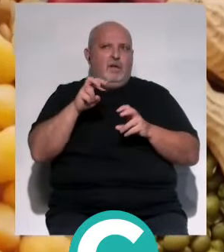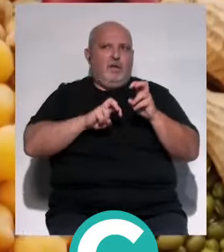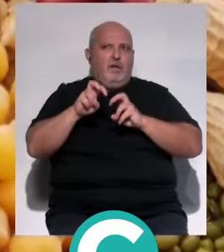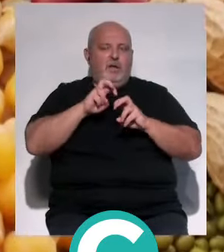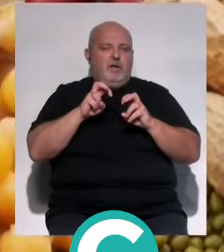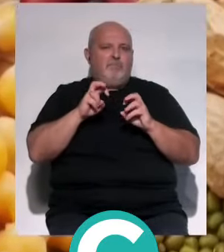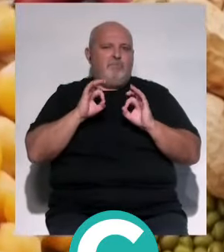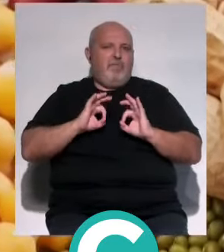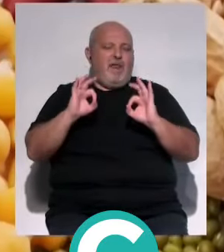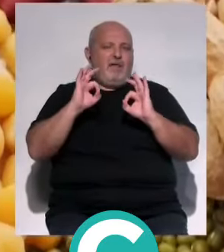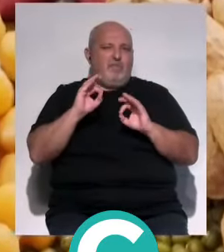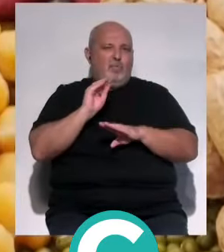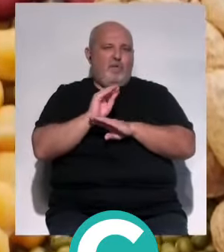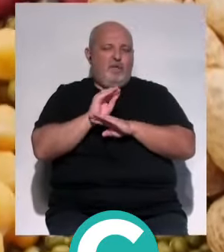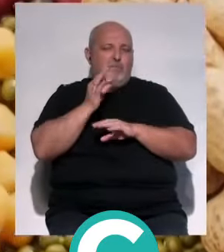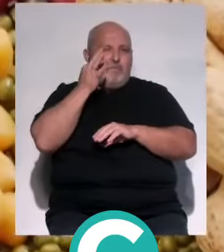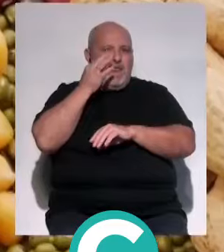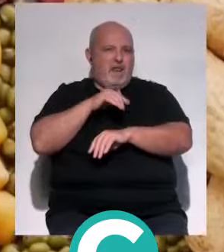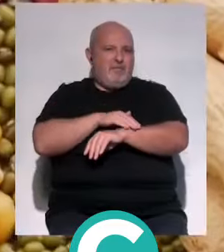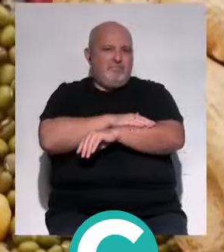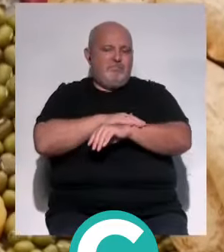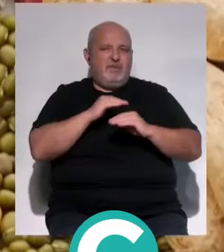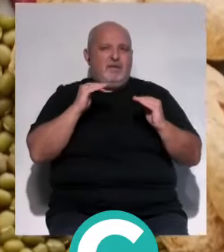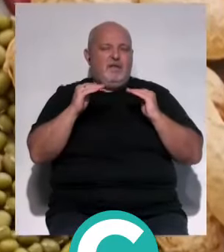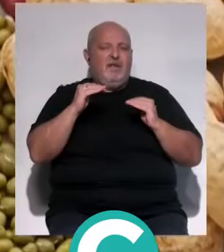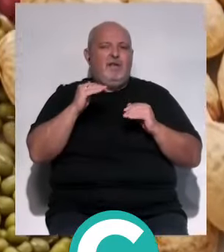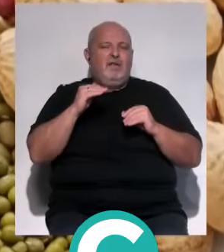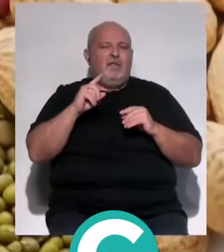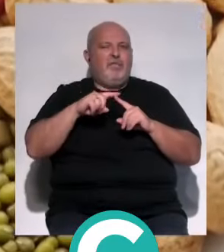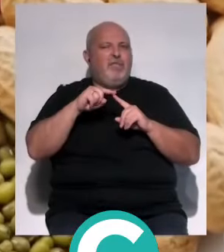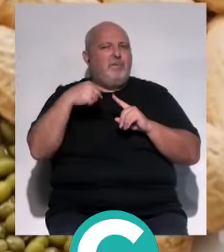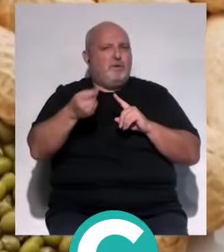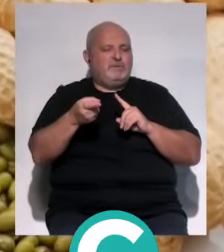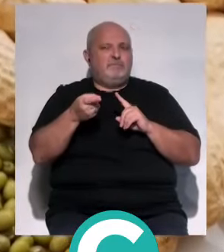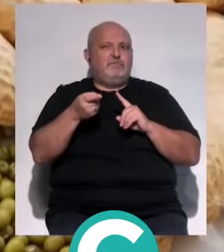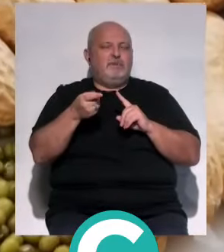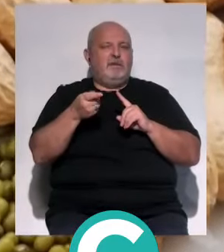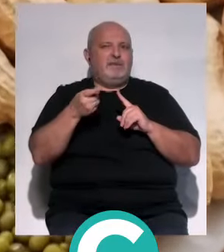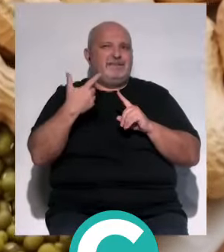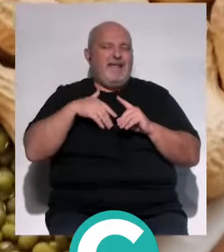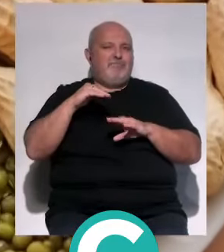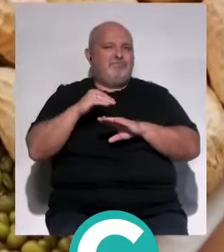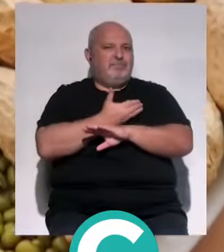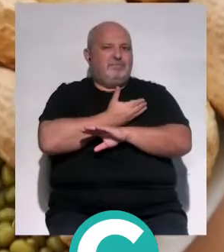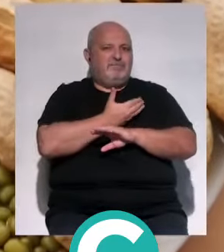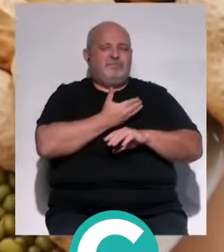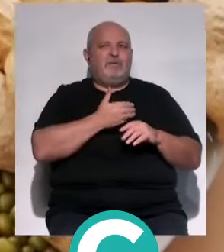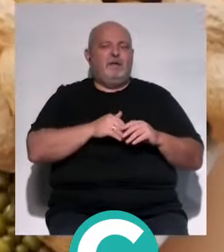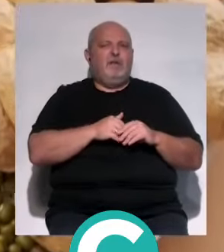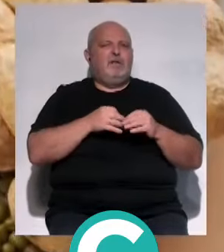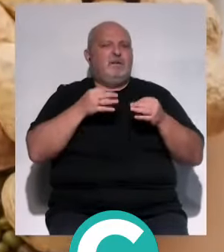una especial precaución con la piel durante los tratamientos, pero después de haber superado la enfermedad,